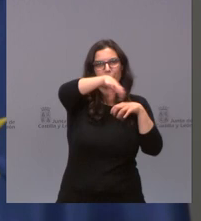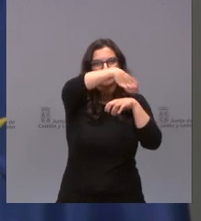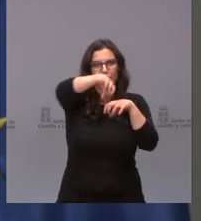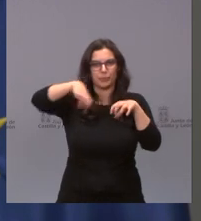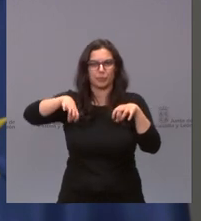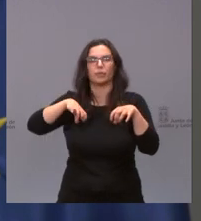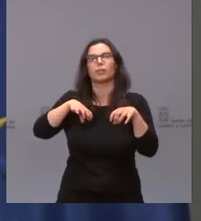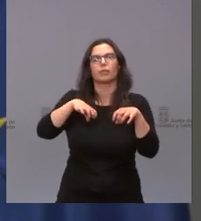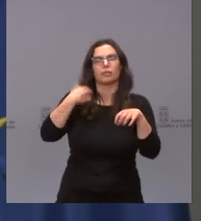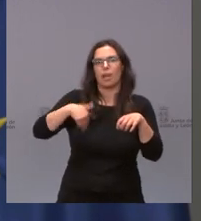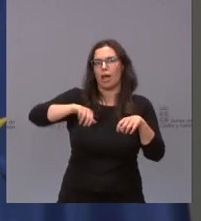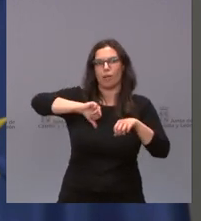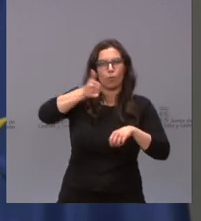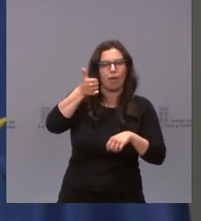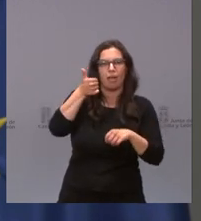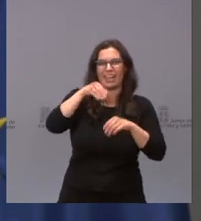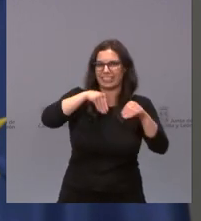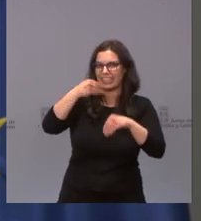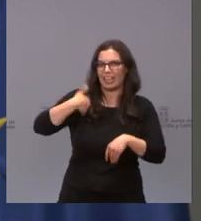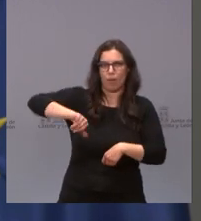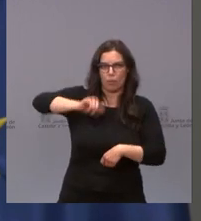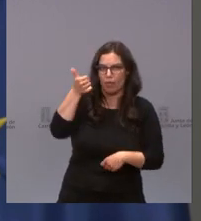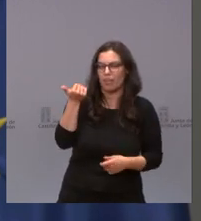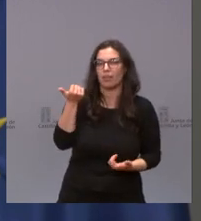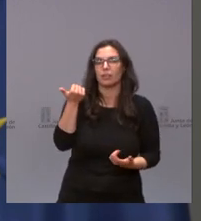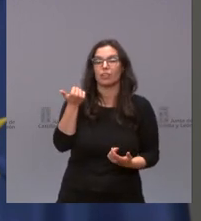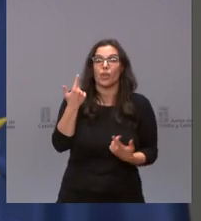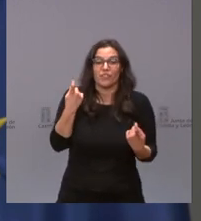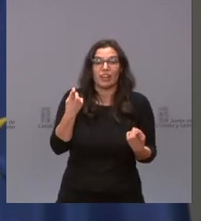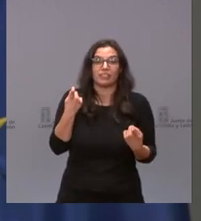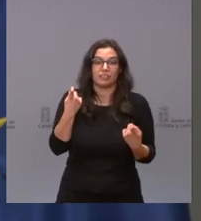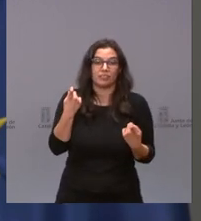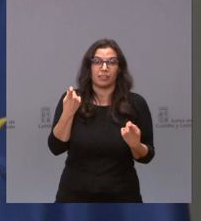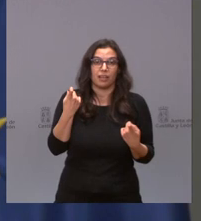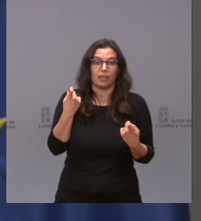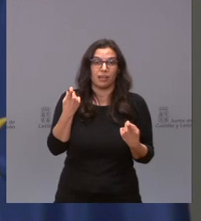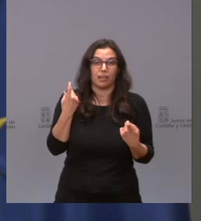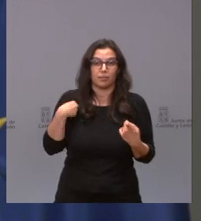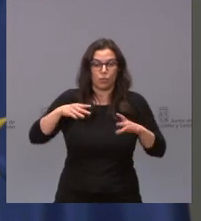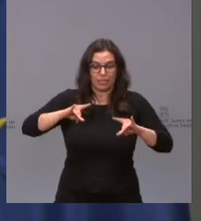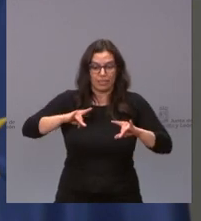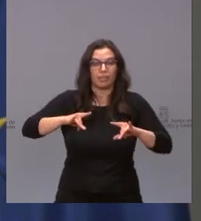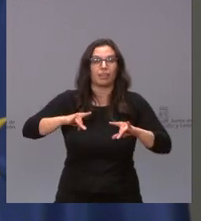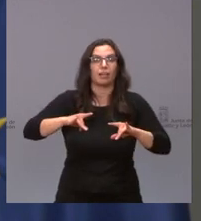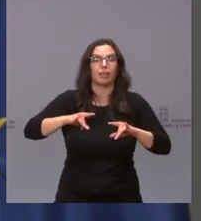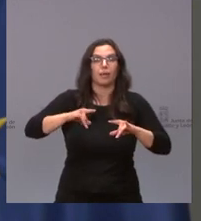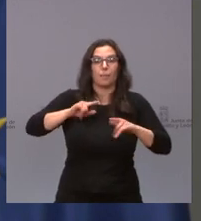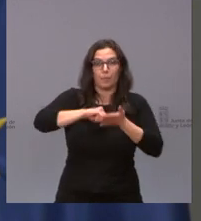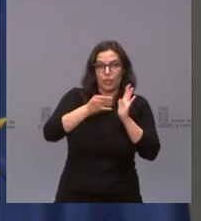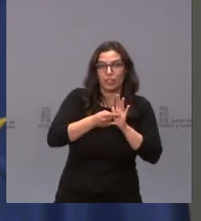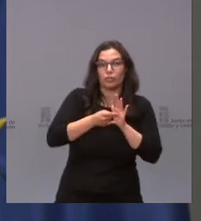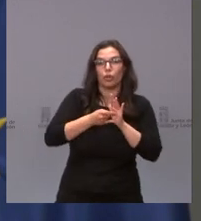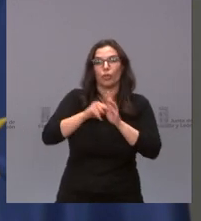estrategia ya está aprobada pero eso insisto requiere disponer de suelo de un proyecto de una